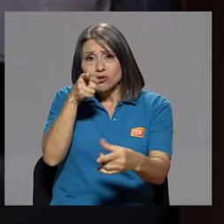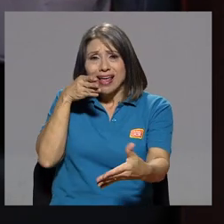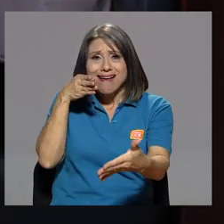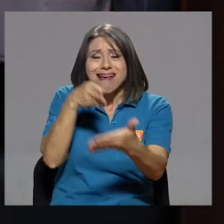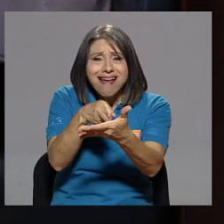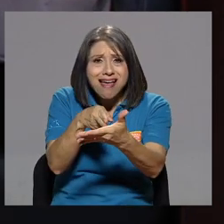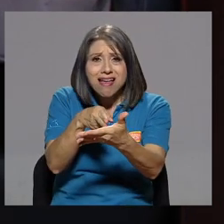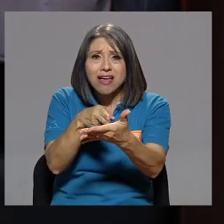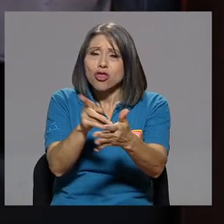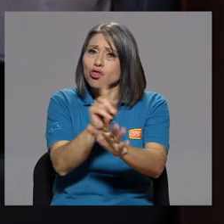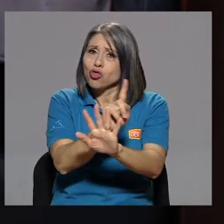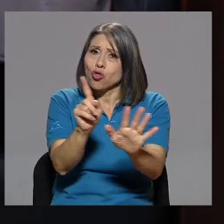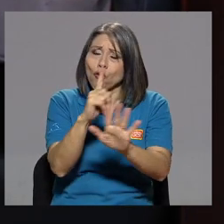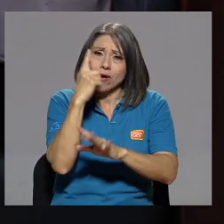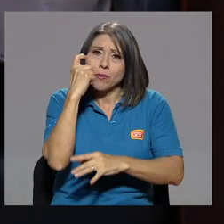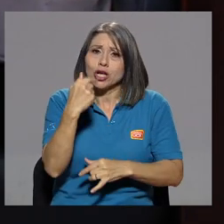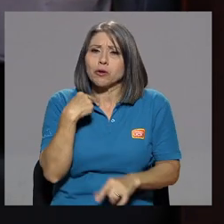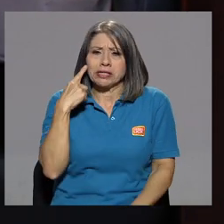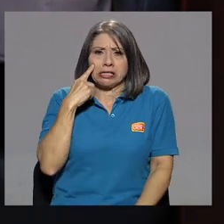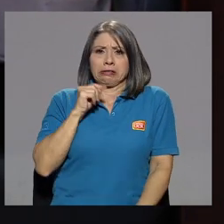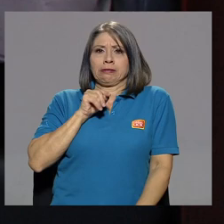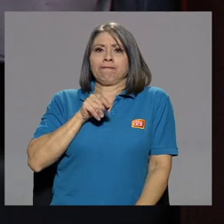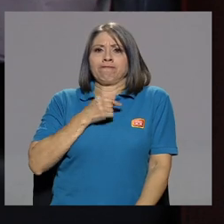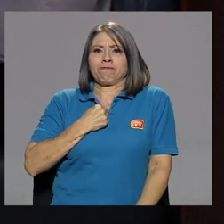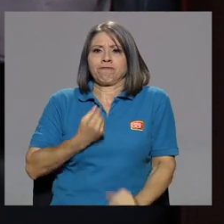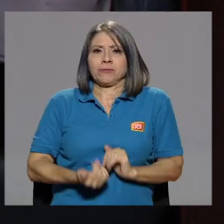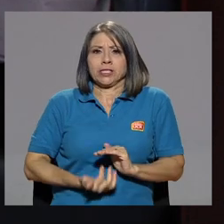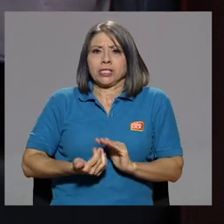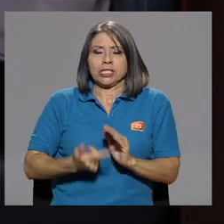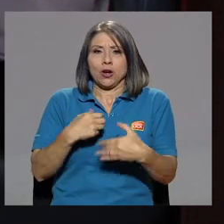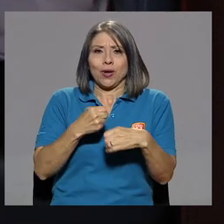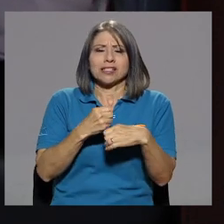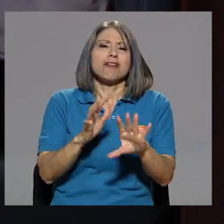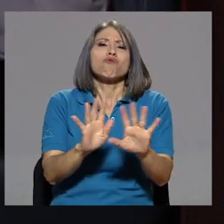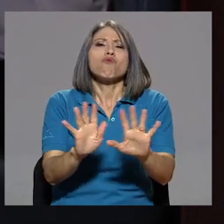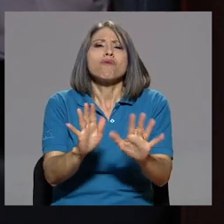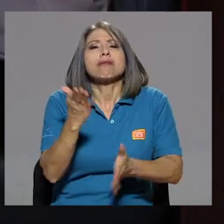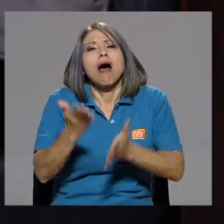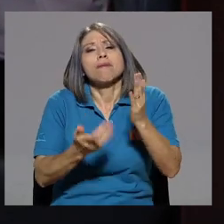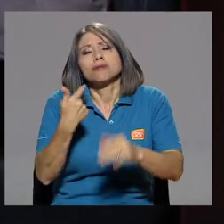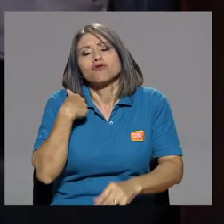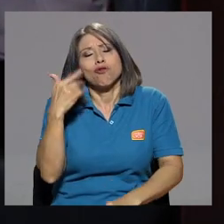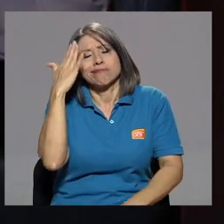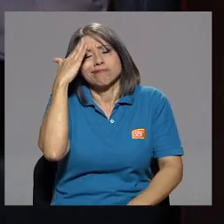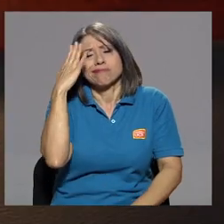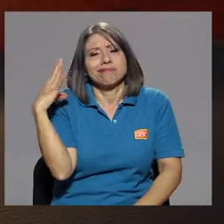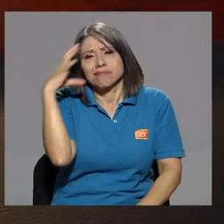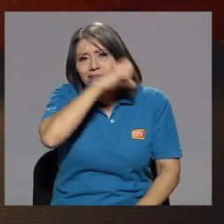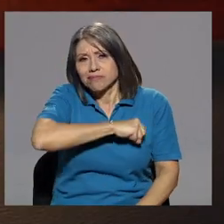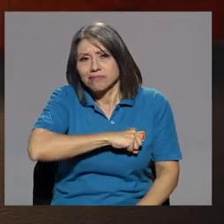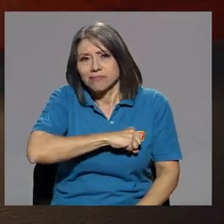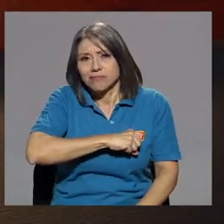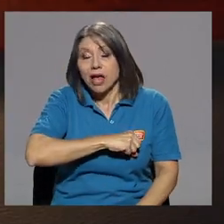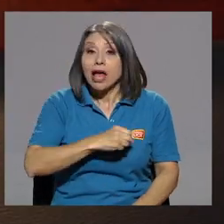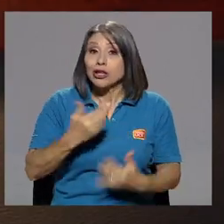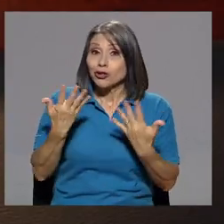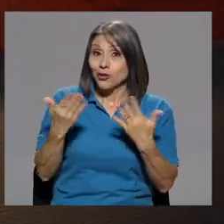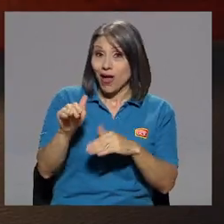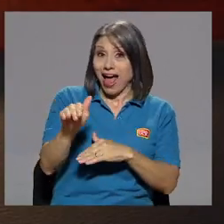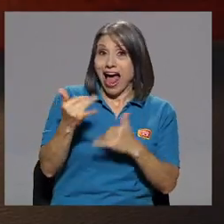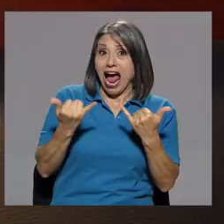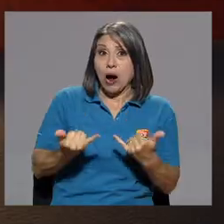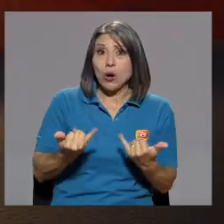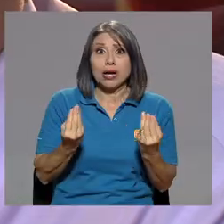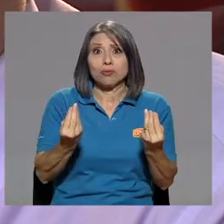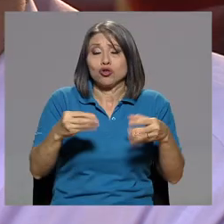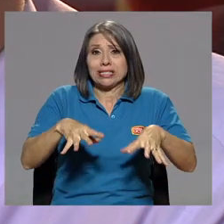porque se lo voy a hacer, sino fue tal vez porque no supe. Doña Sandra, ahora estamos muy